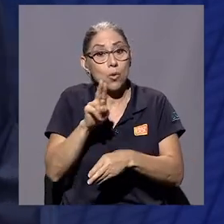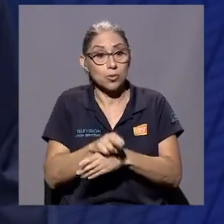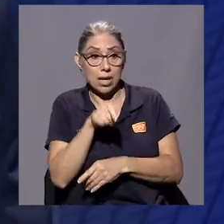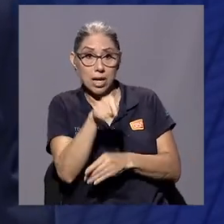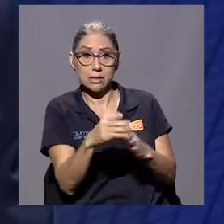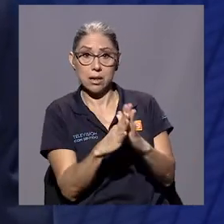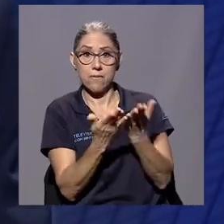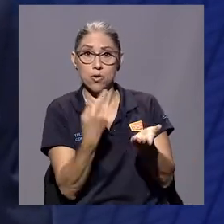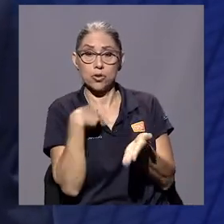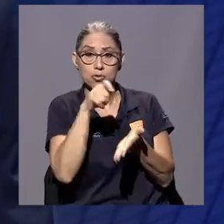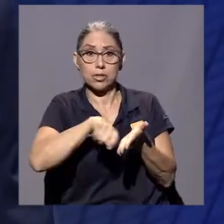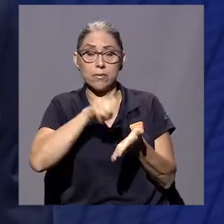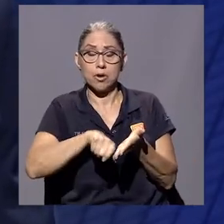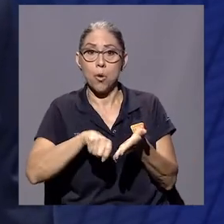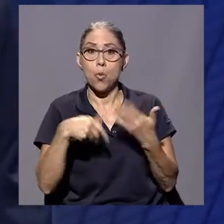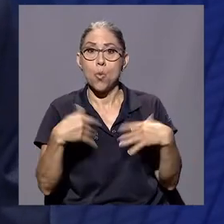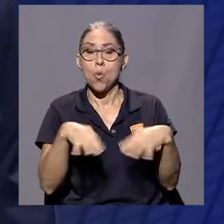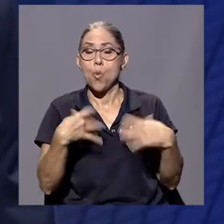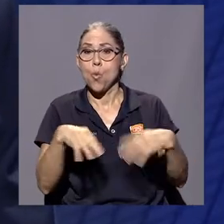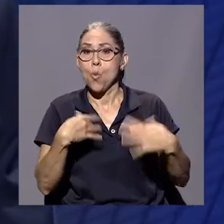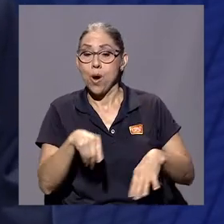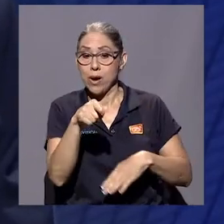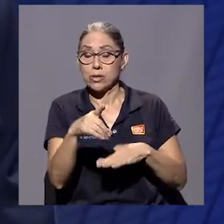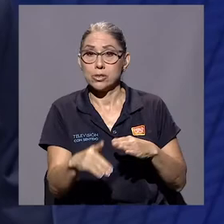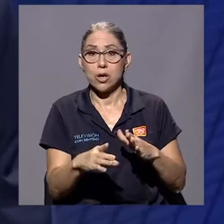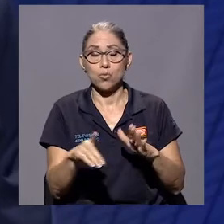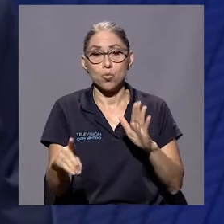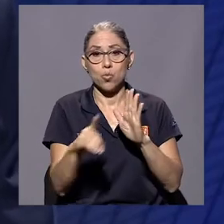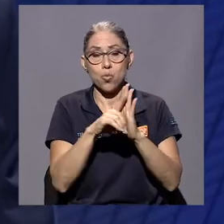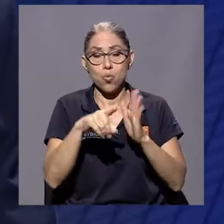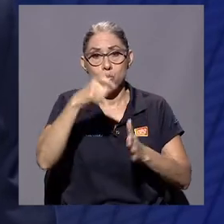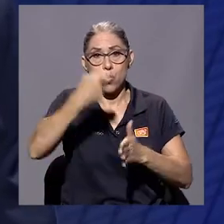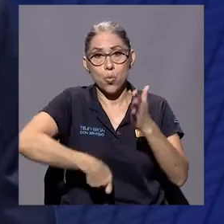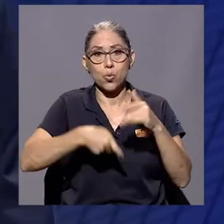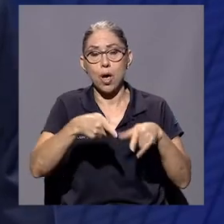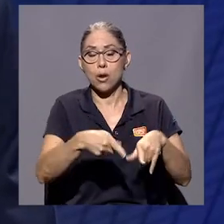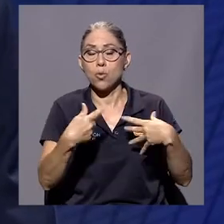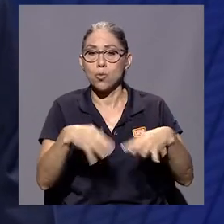y se convirtió en un boom ese libro de derecho tributario.